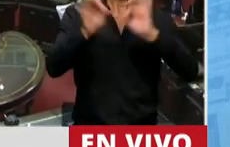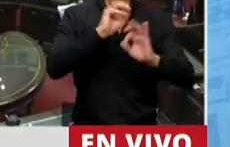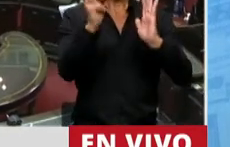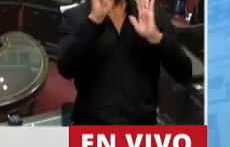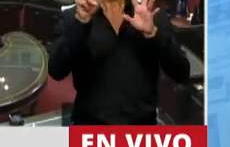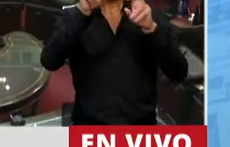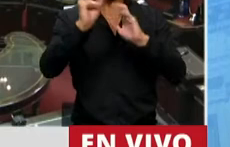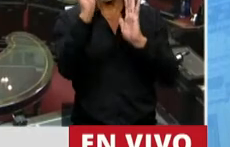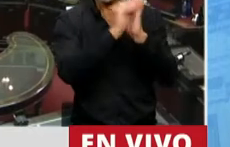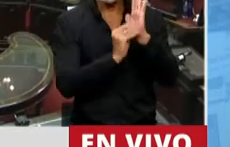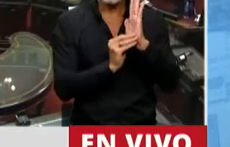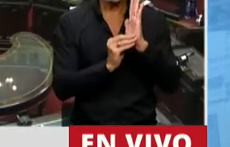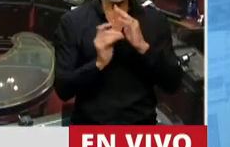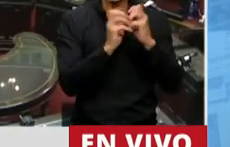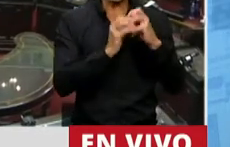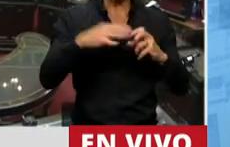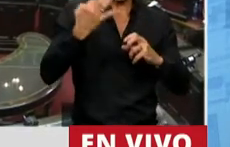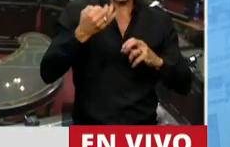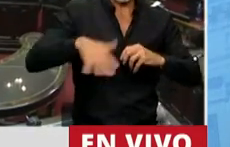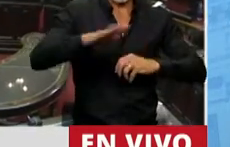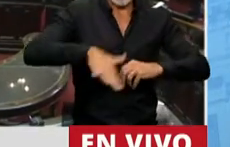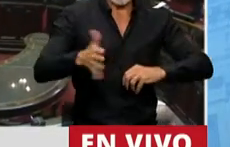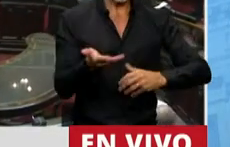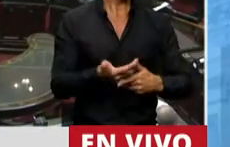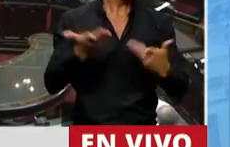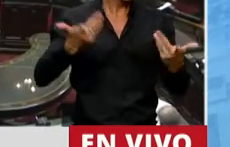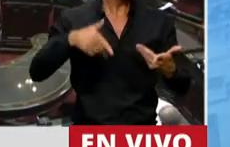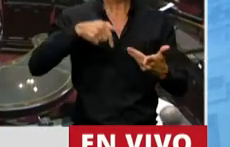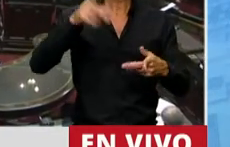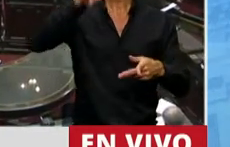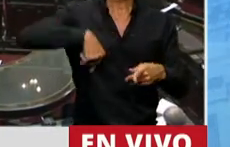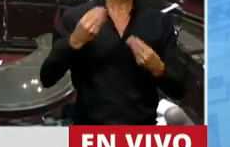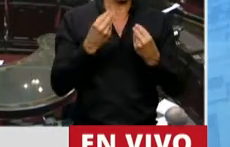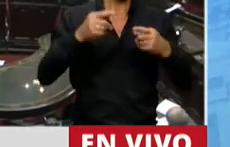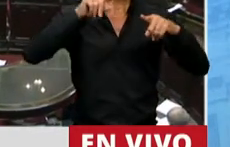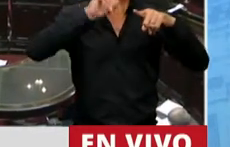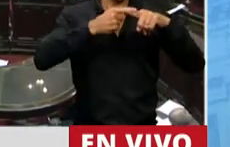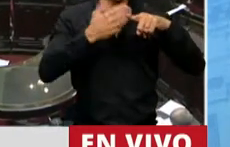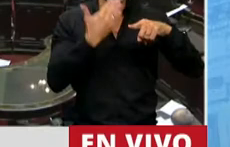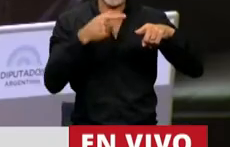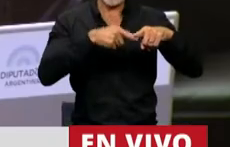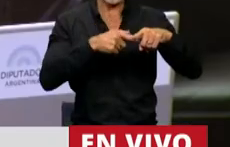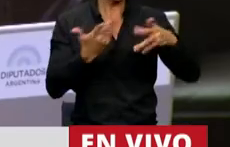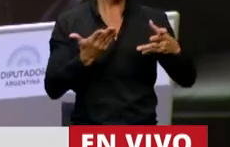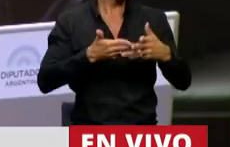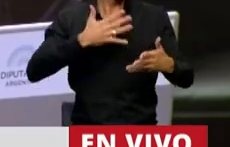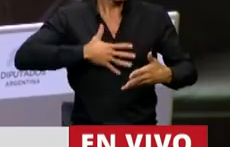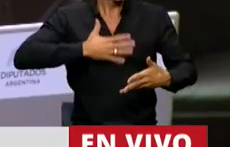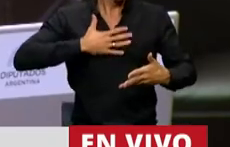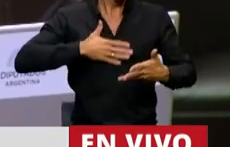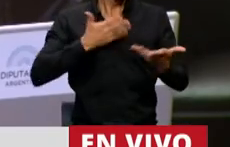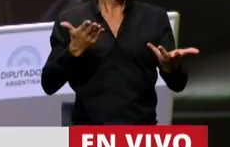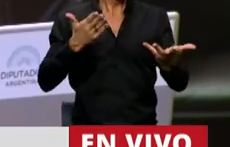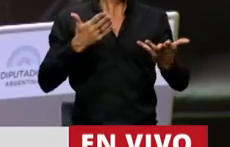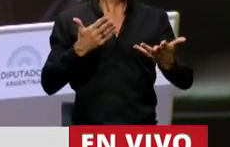en el temario de sesiones extraordinarias. Así que esto es producto de la política, y esto hay que celebrar